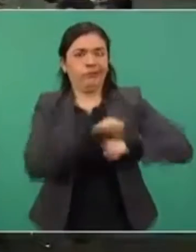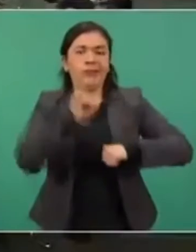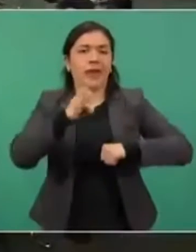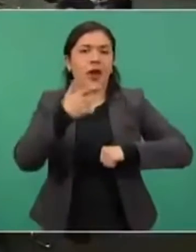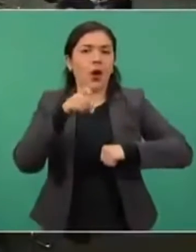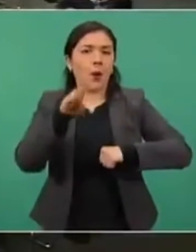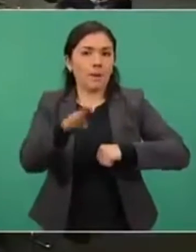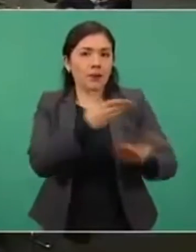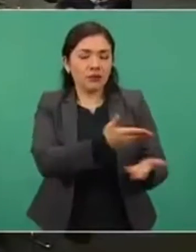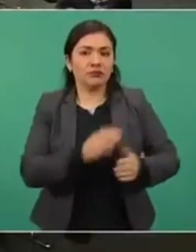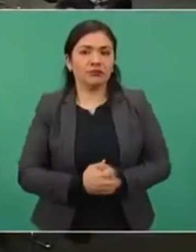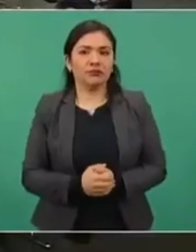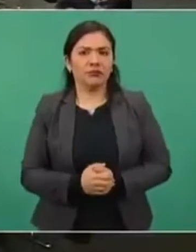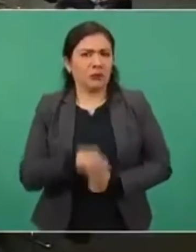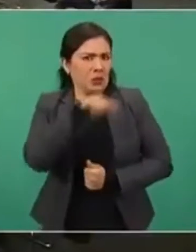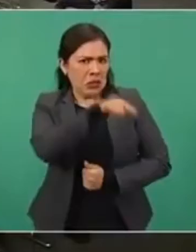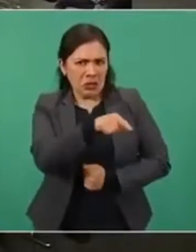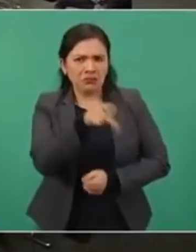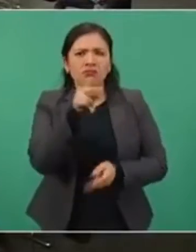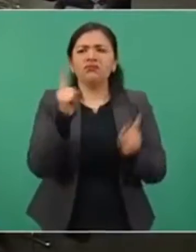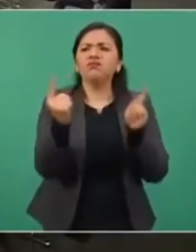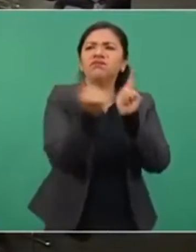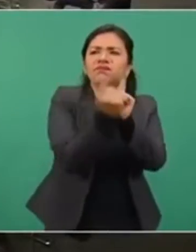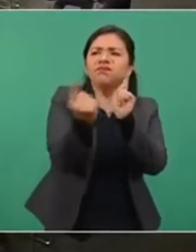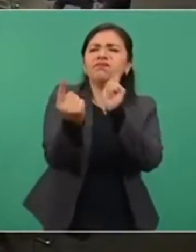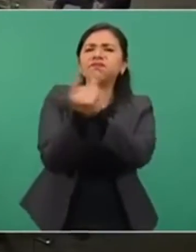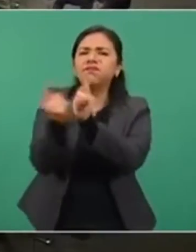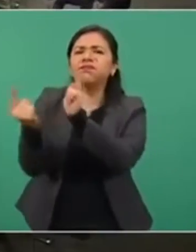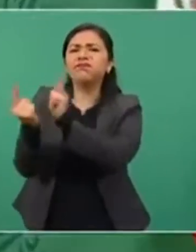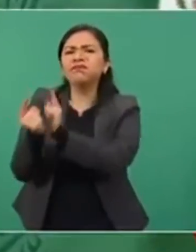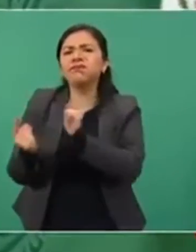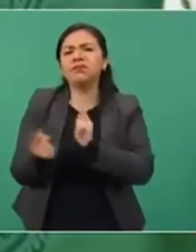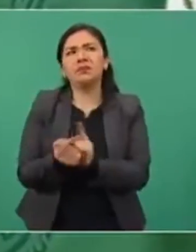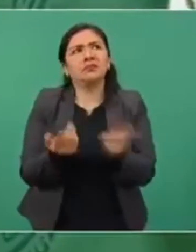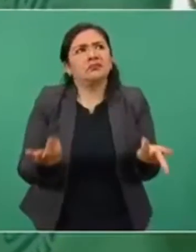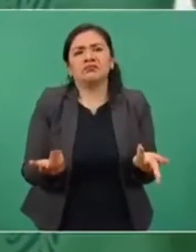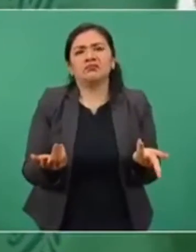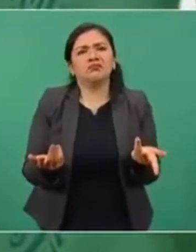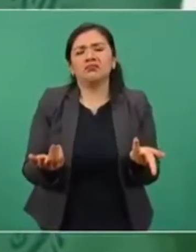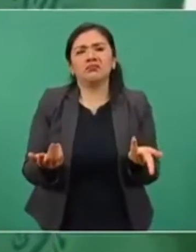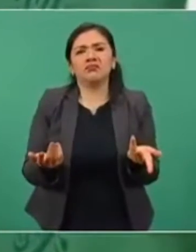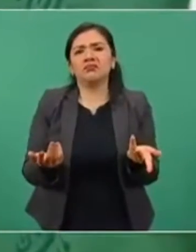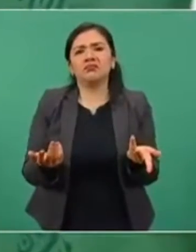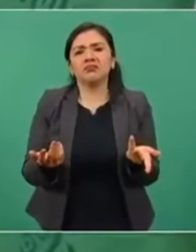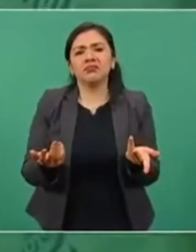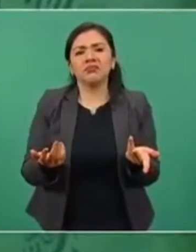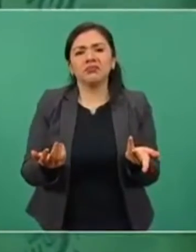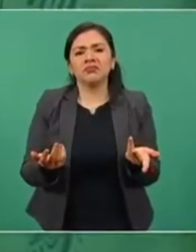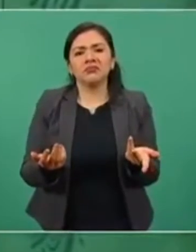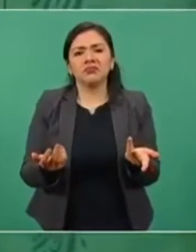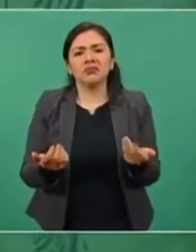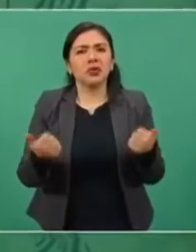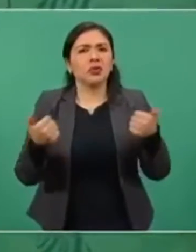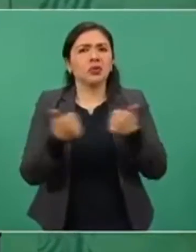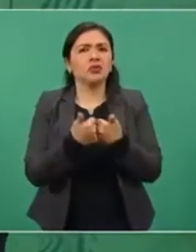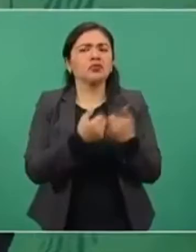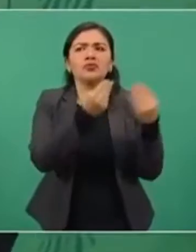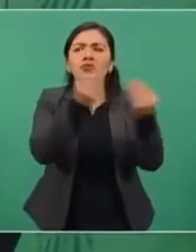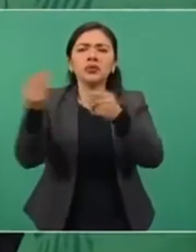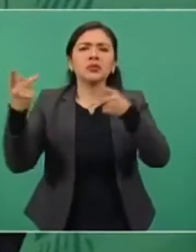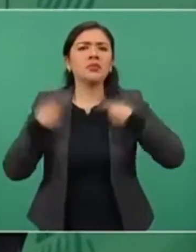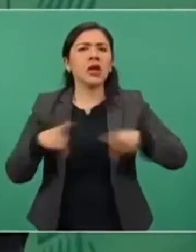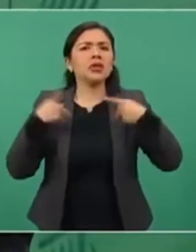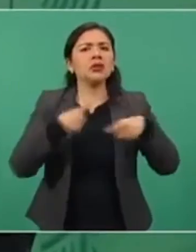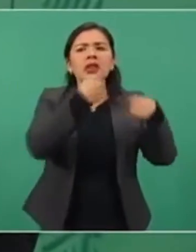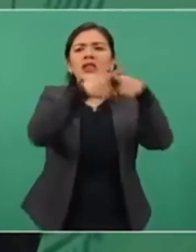y habla con personas de